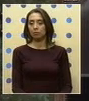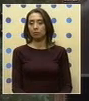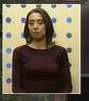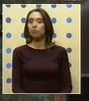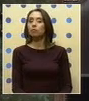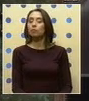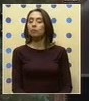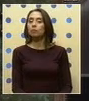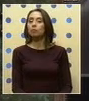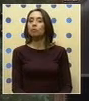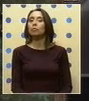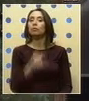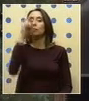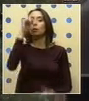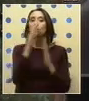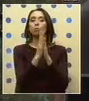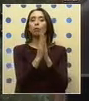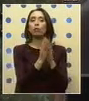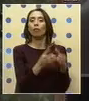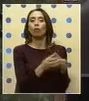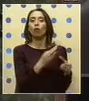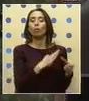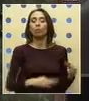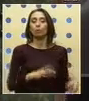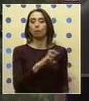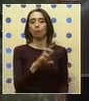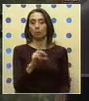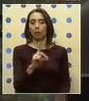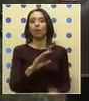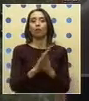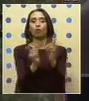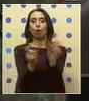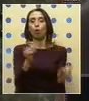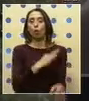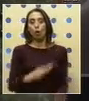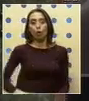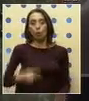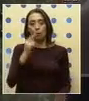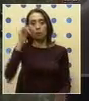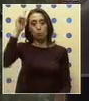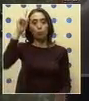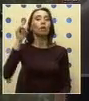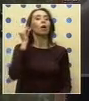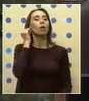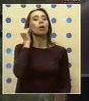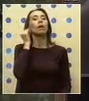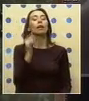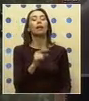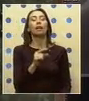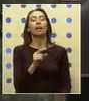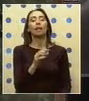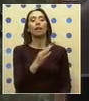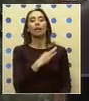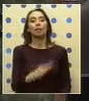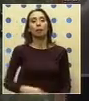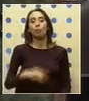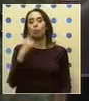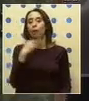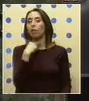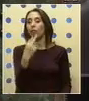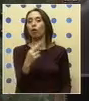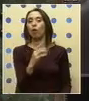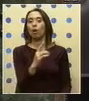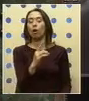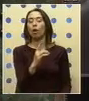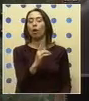Están anotando los nombres de todos los diputados y diputadas que están alzando el brazo, diputados. La bancada PPD en su totalidad. La bancada